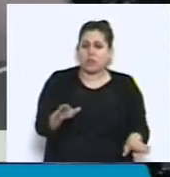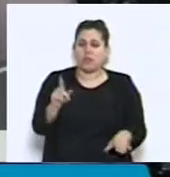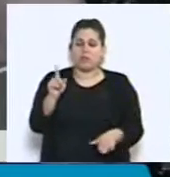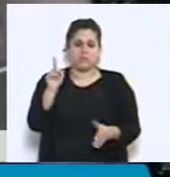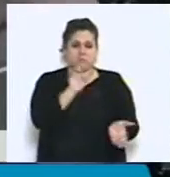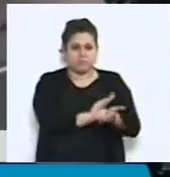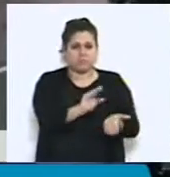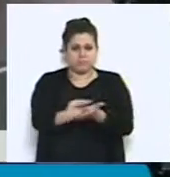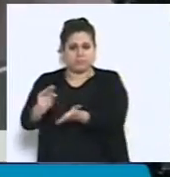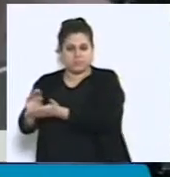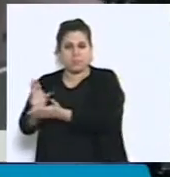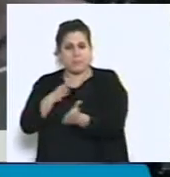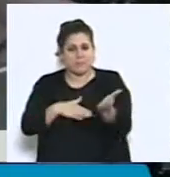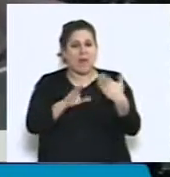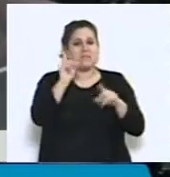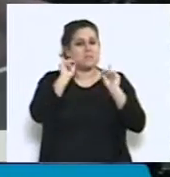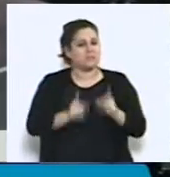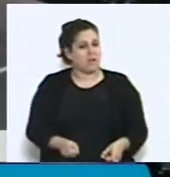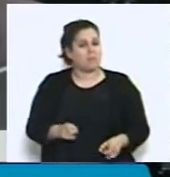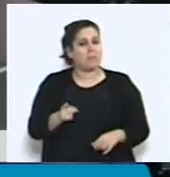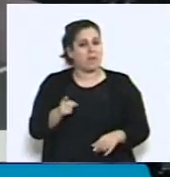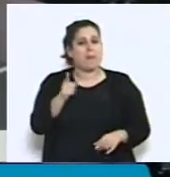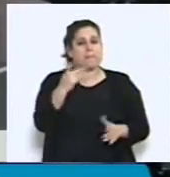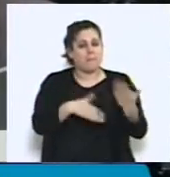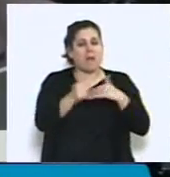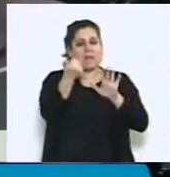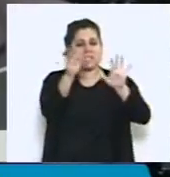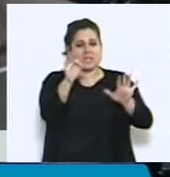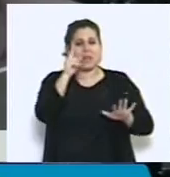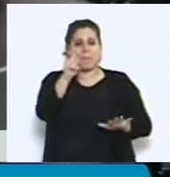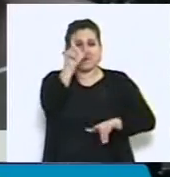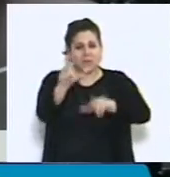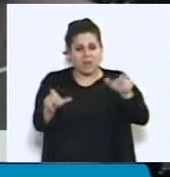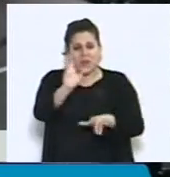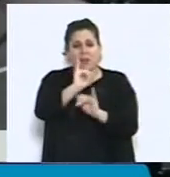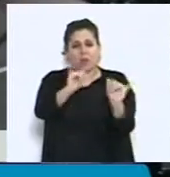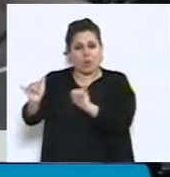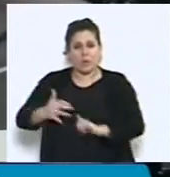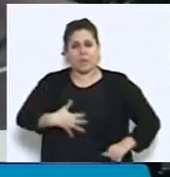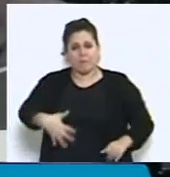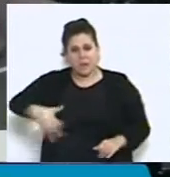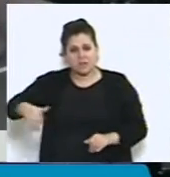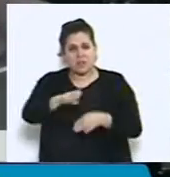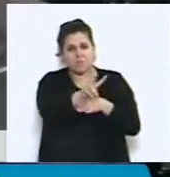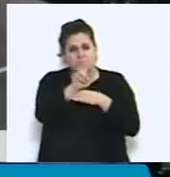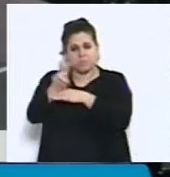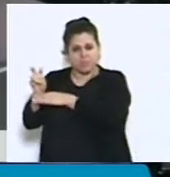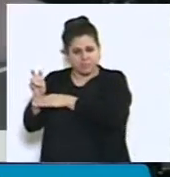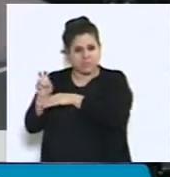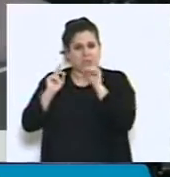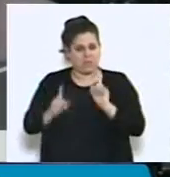Más, lo que significa más de 60.000 embarazadas que están cobrando en Corrientes su asignación.